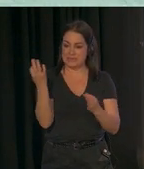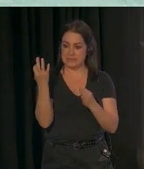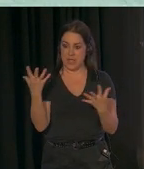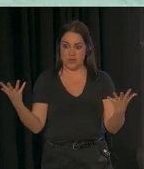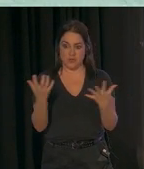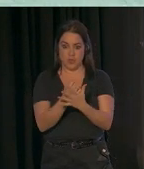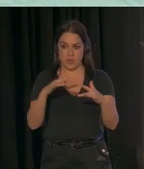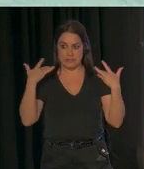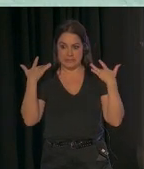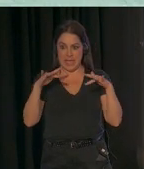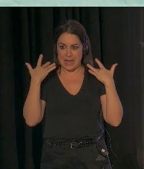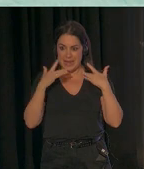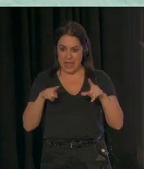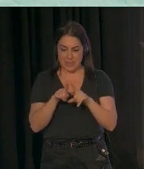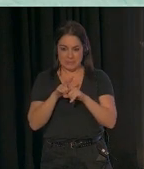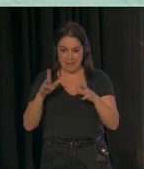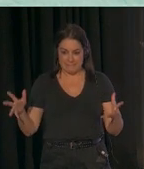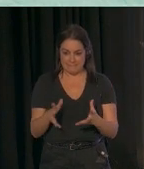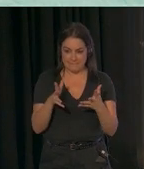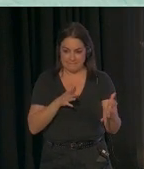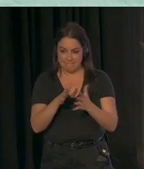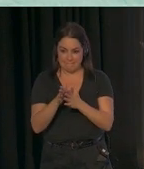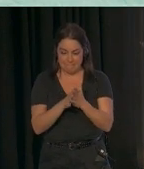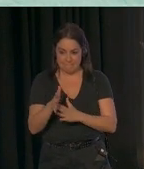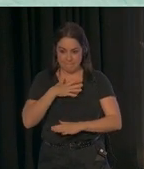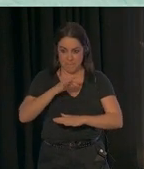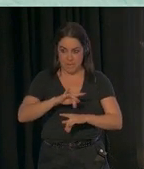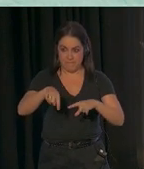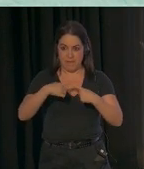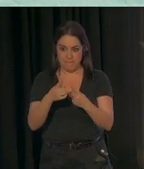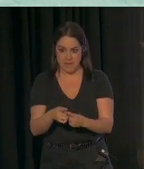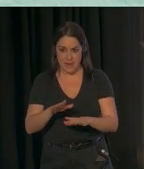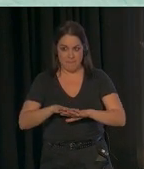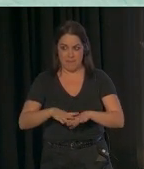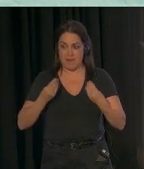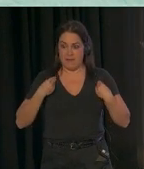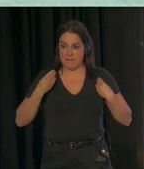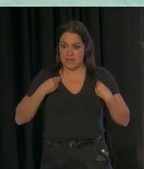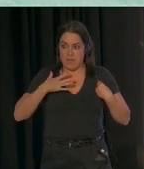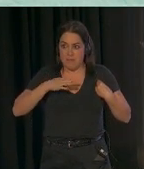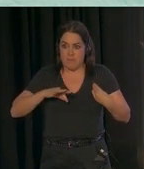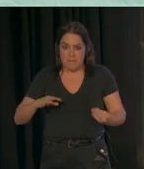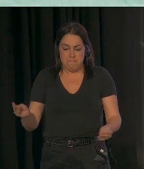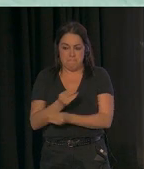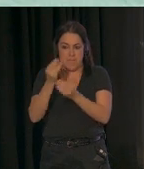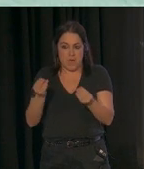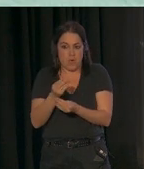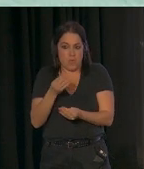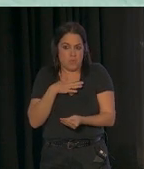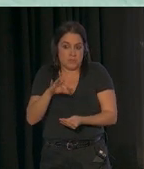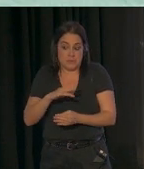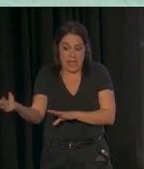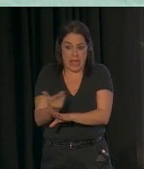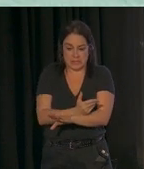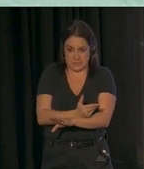alegrías potenciales que pueden estar disponibles para las familias para que la vida sea lo mejor que pueda ser y lo antes posible.